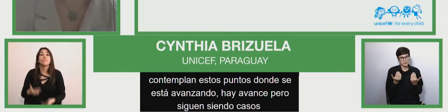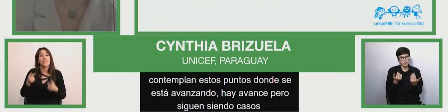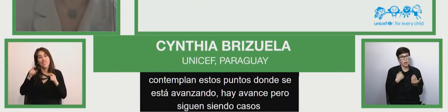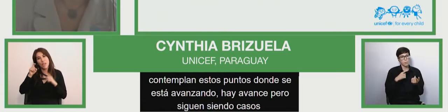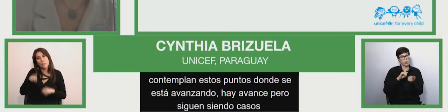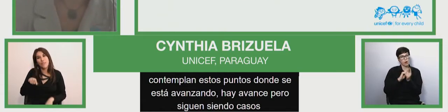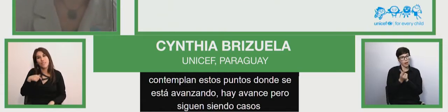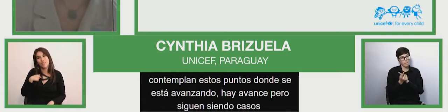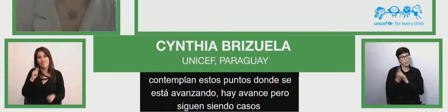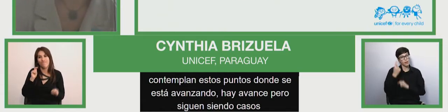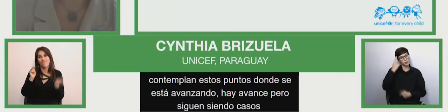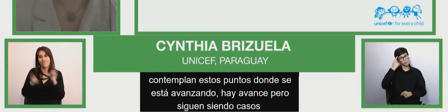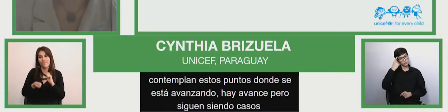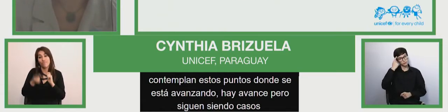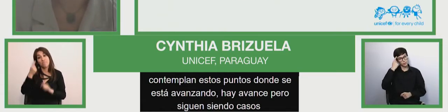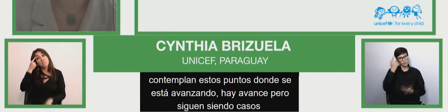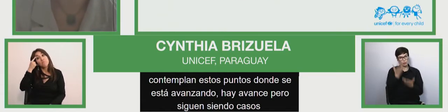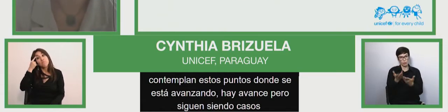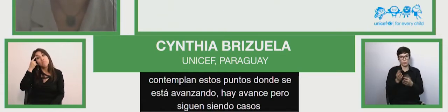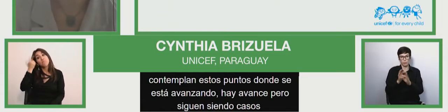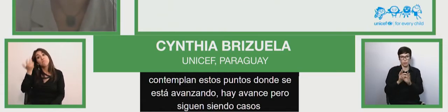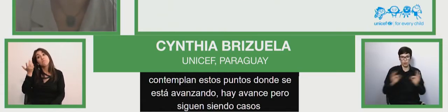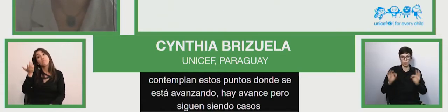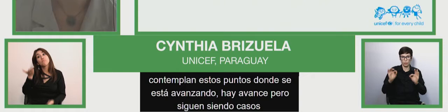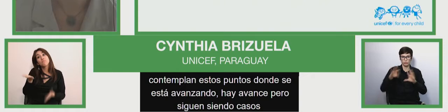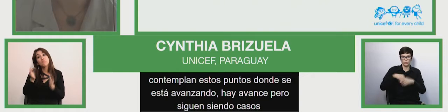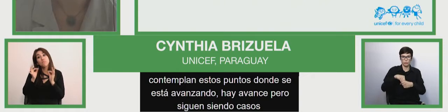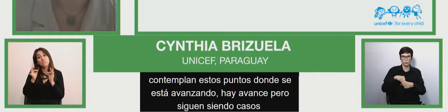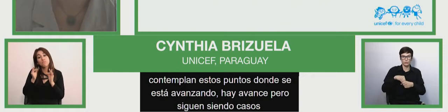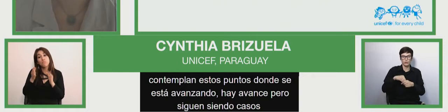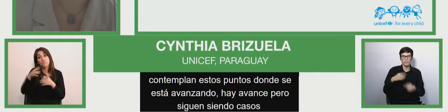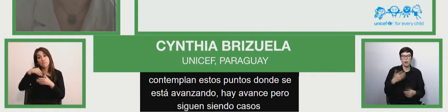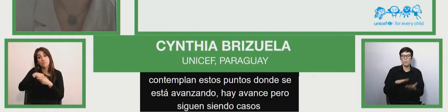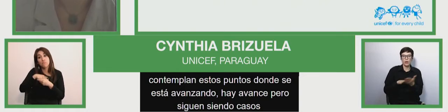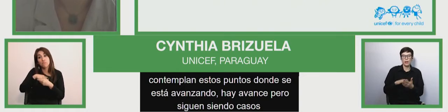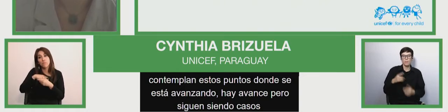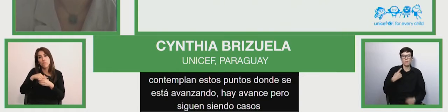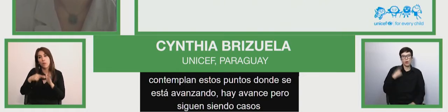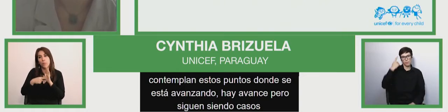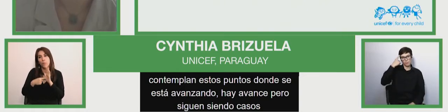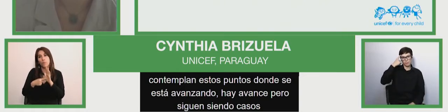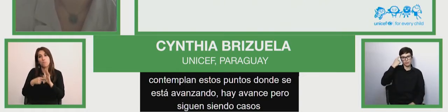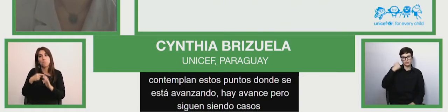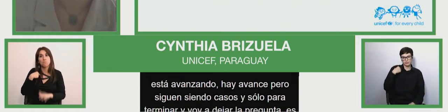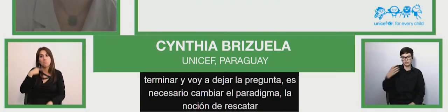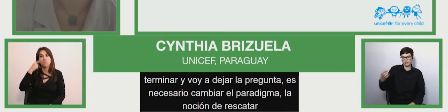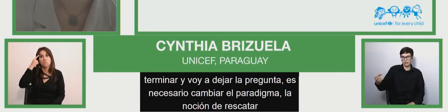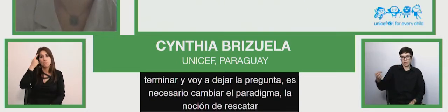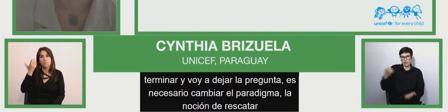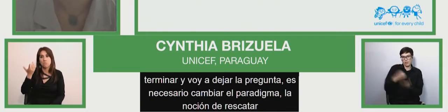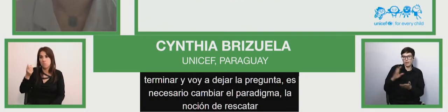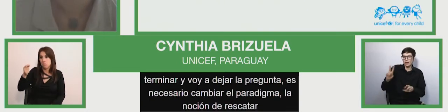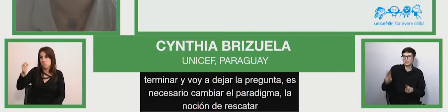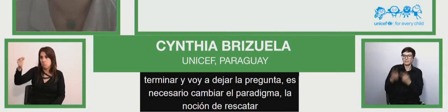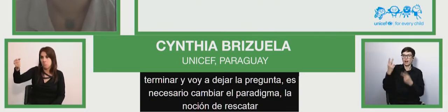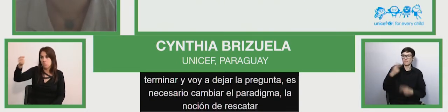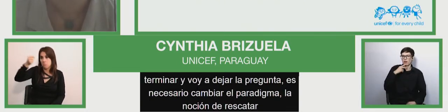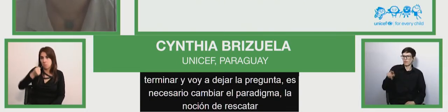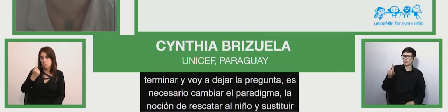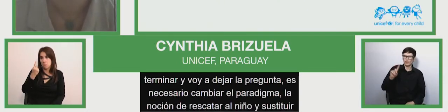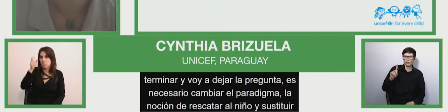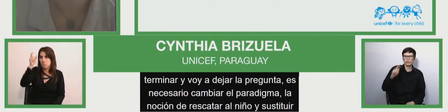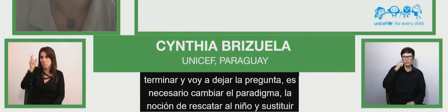la noción de rescatar al niño y de sustituirla por la adopción de las medidas para erradicar estas